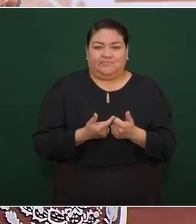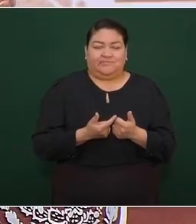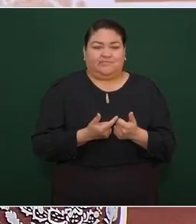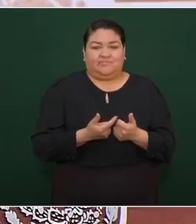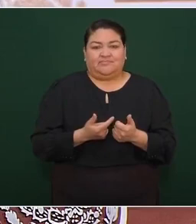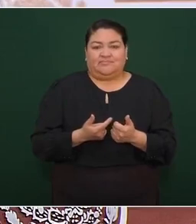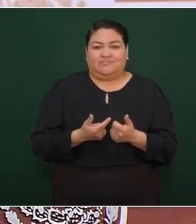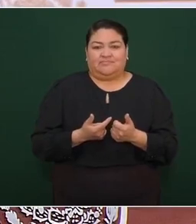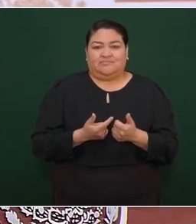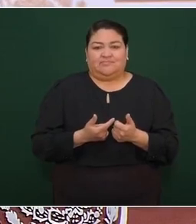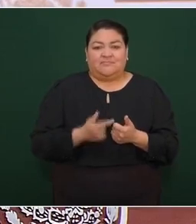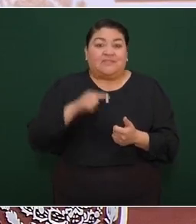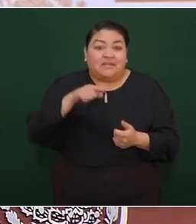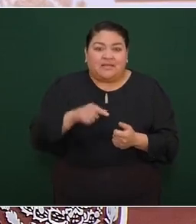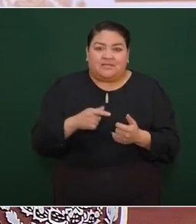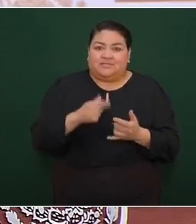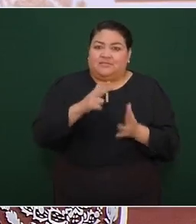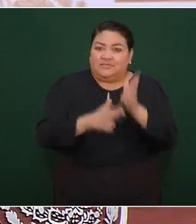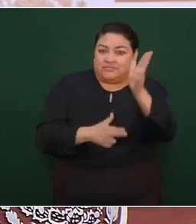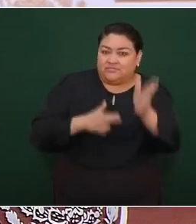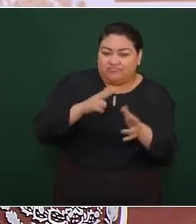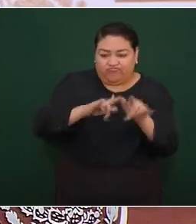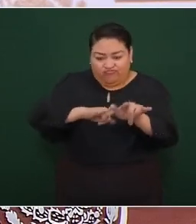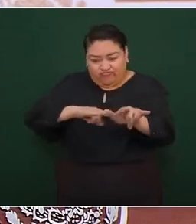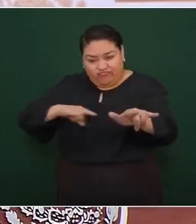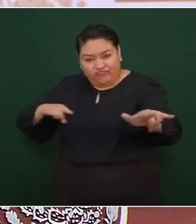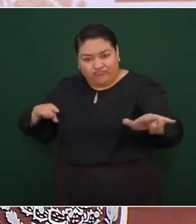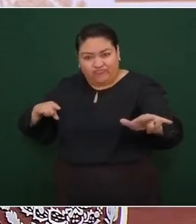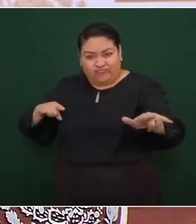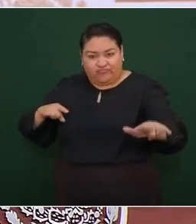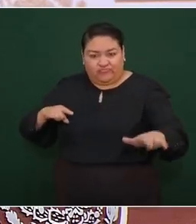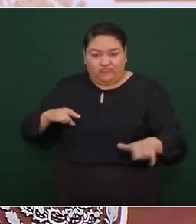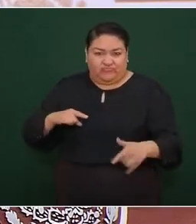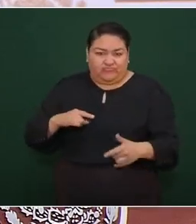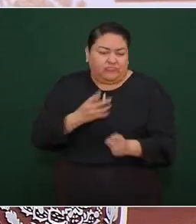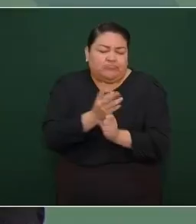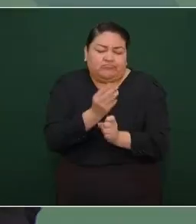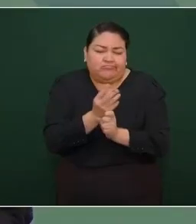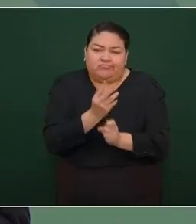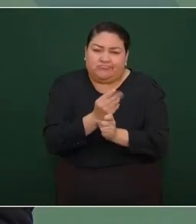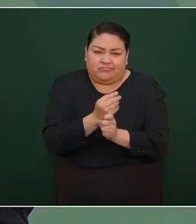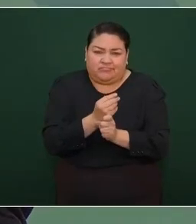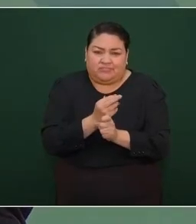con esas vías con poco mejoramiento